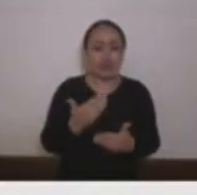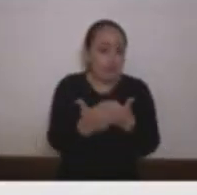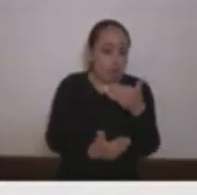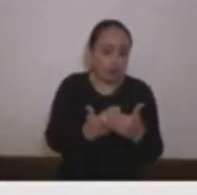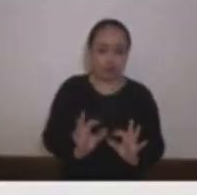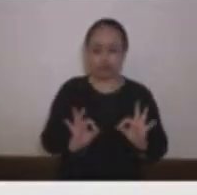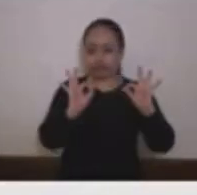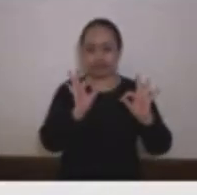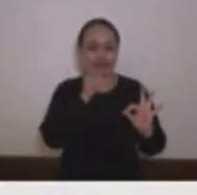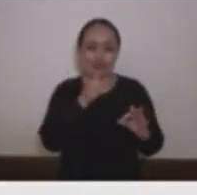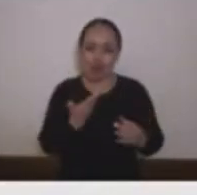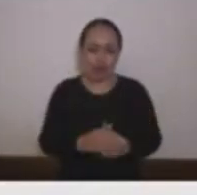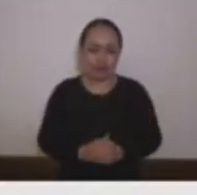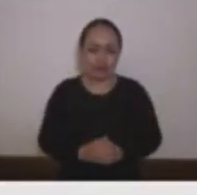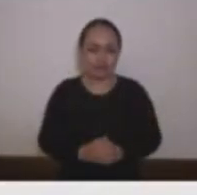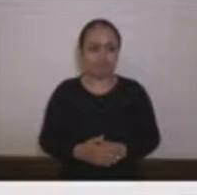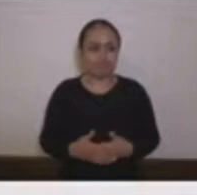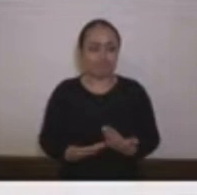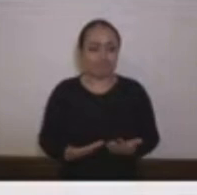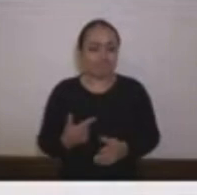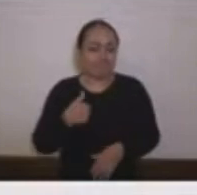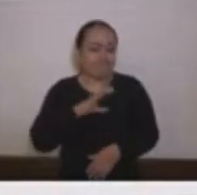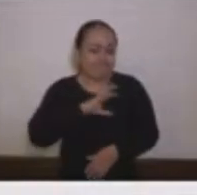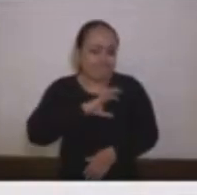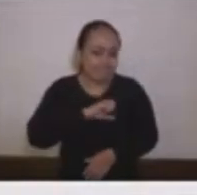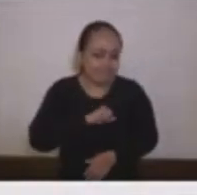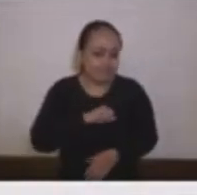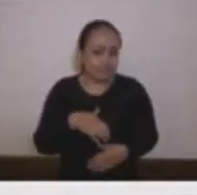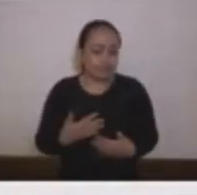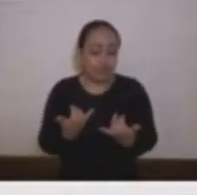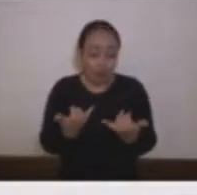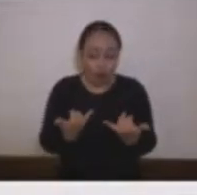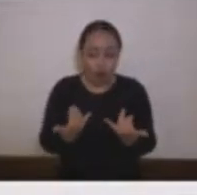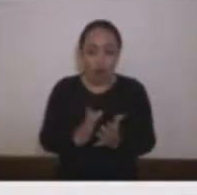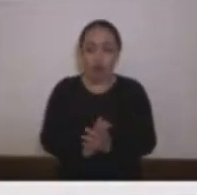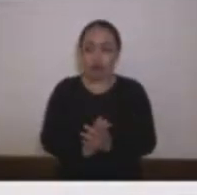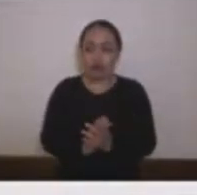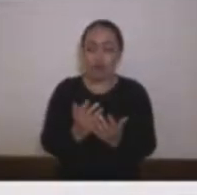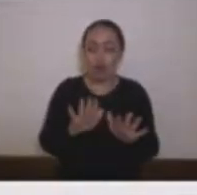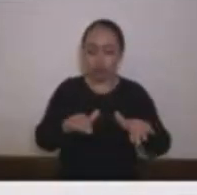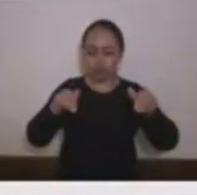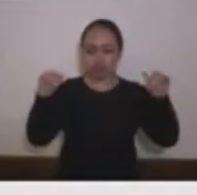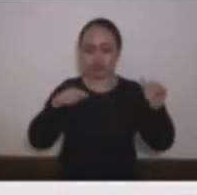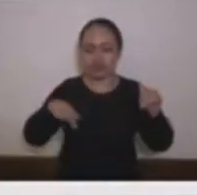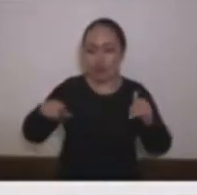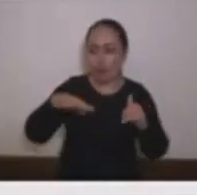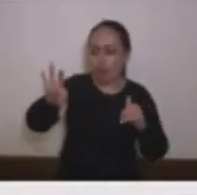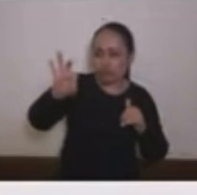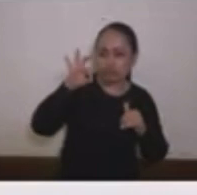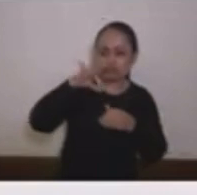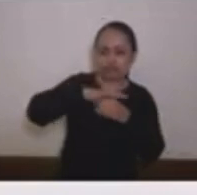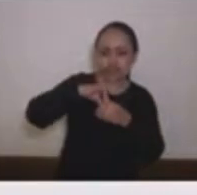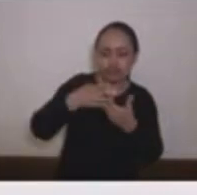proceso para mí es muy lamentable que tengamos que llegar hoy a una sesión a escoger un Contralor cuando en los pasillos